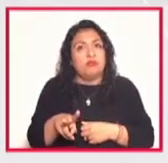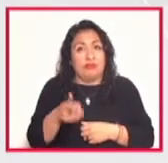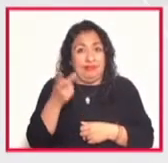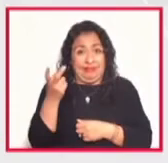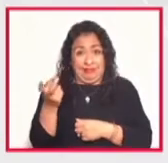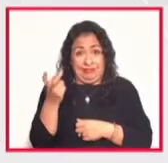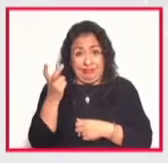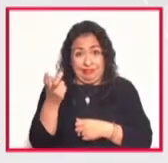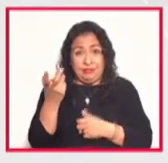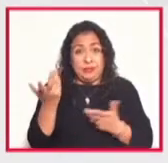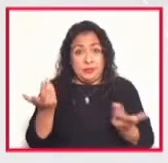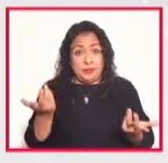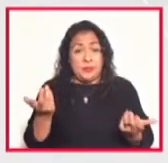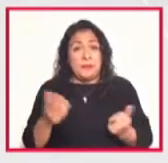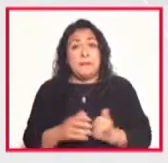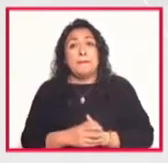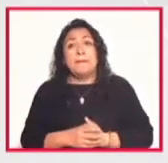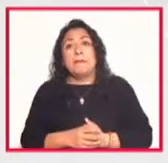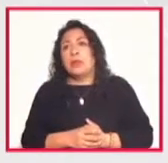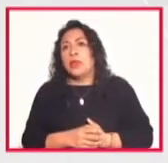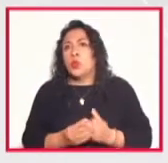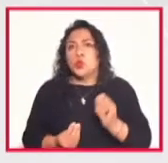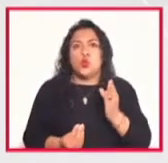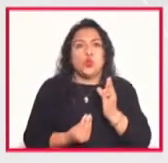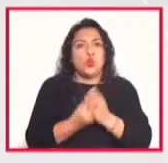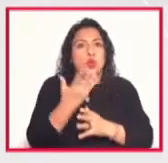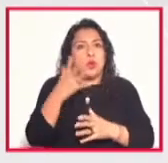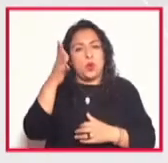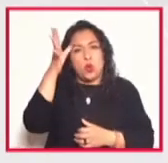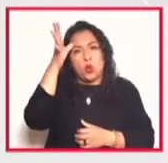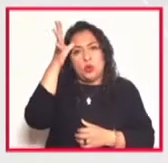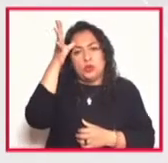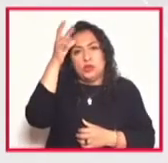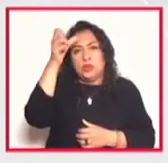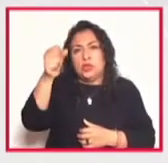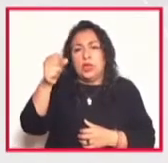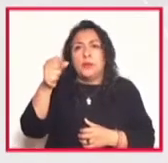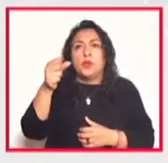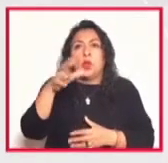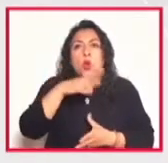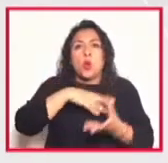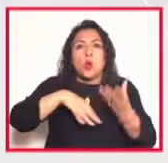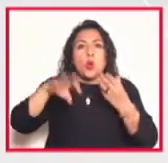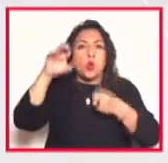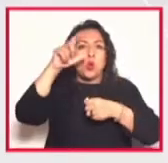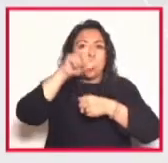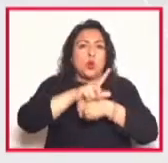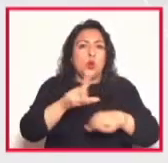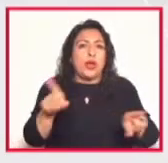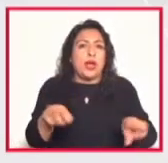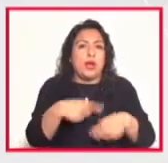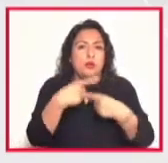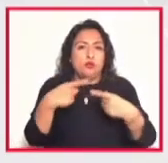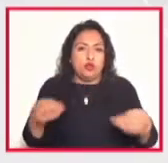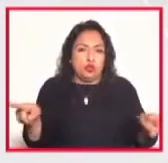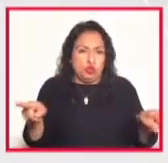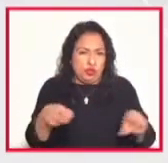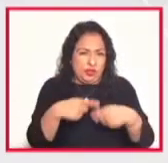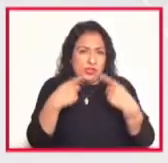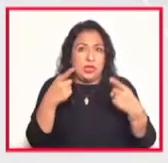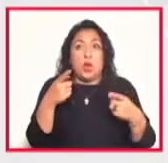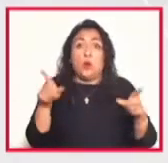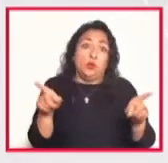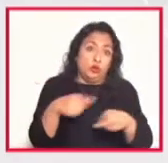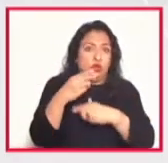era innovador de un concepto del intercambio cultural de músicas o como música del mundo